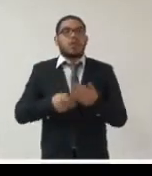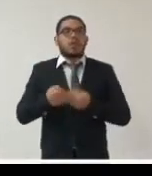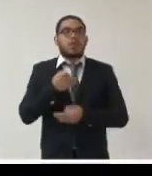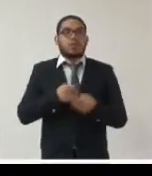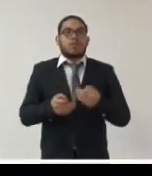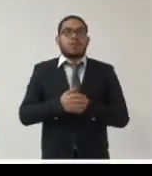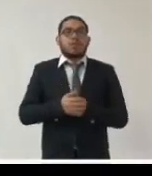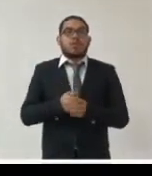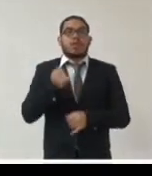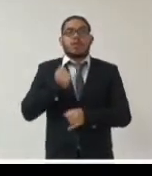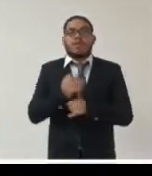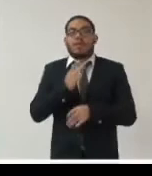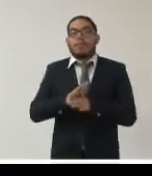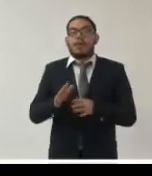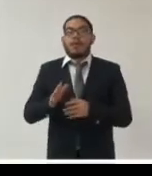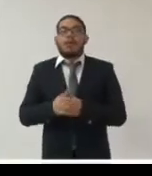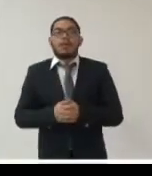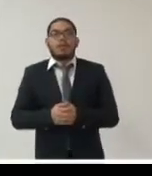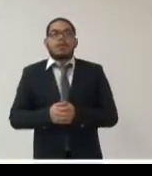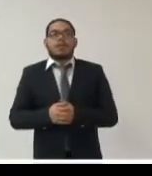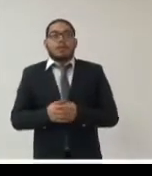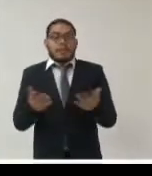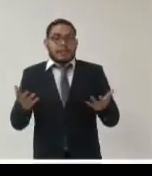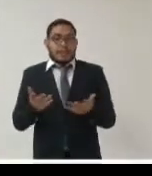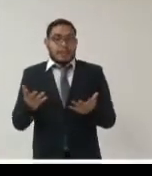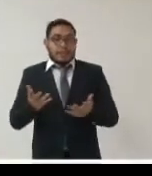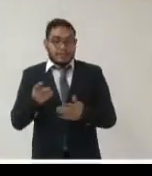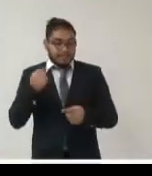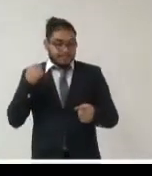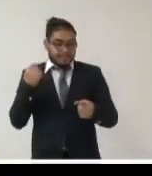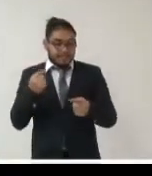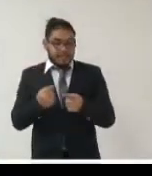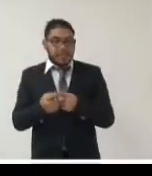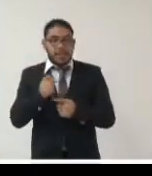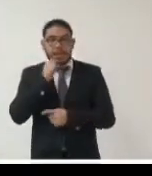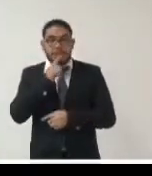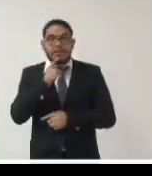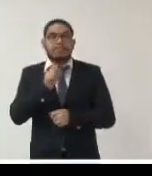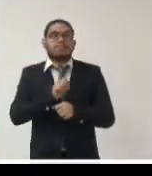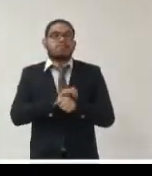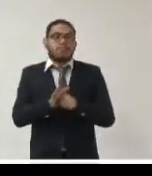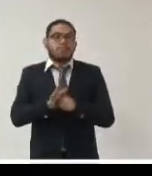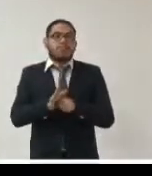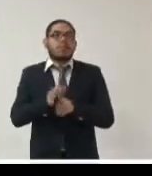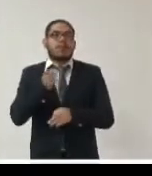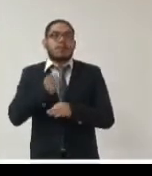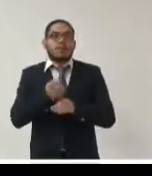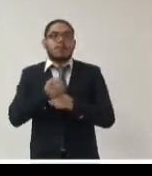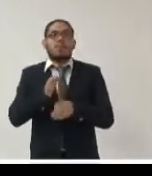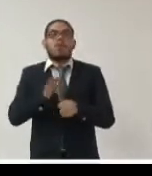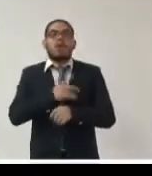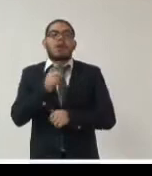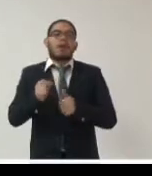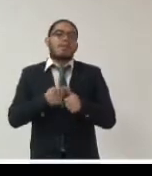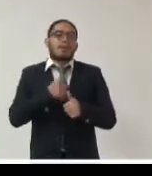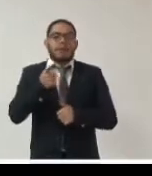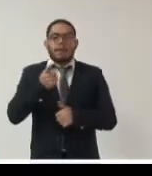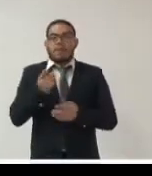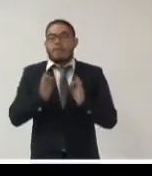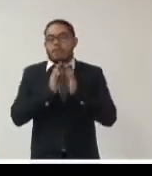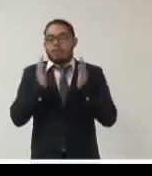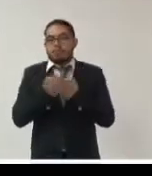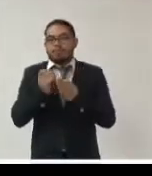información que estamos generando a raíz de toda esta pandemia principalmente porque nuestra forma